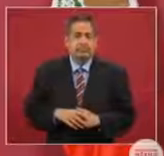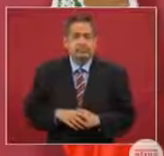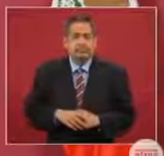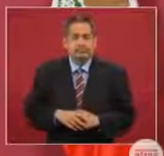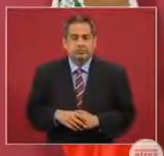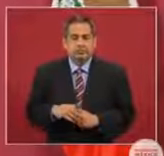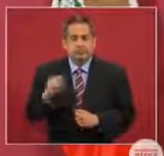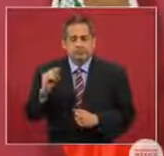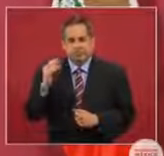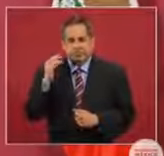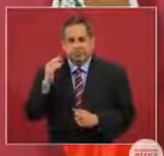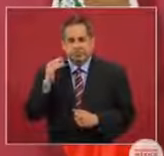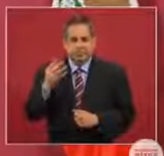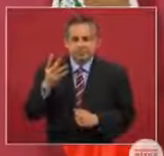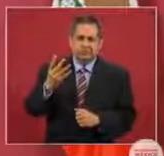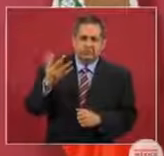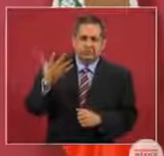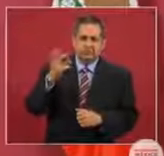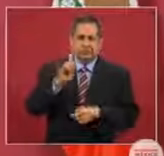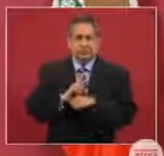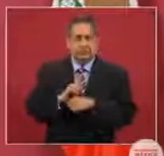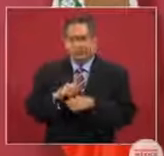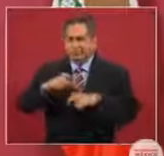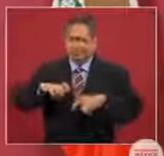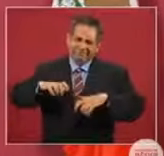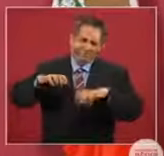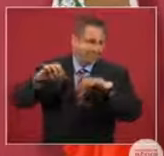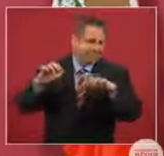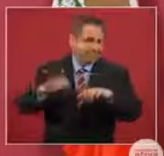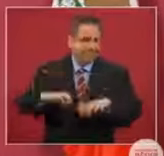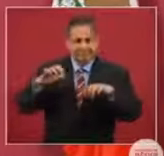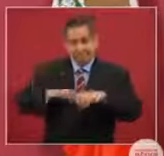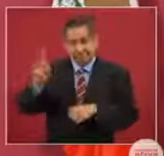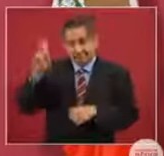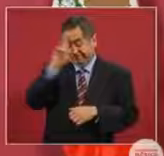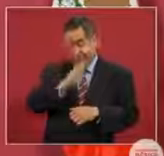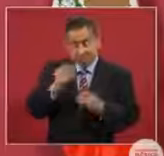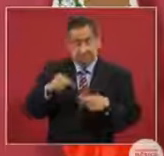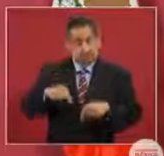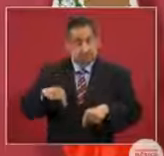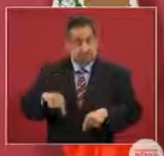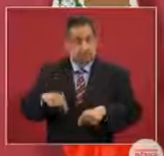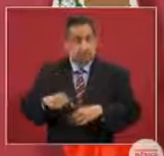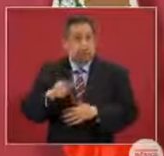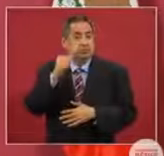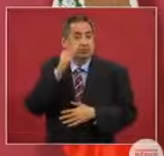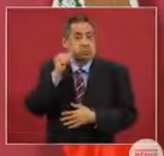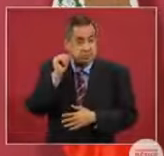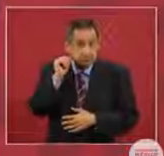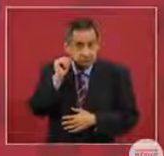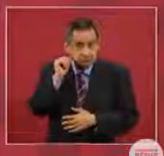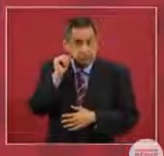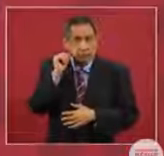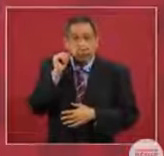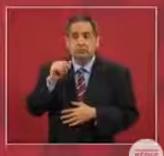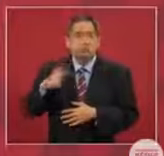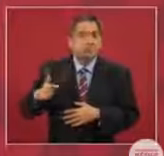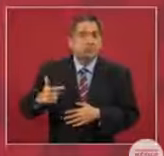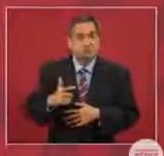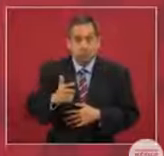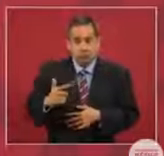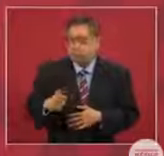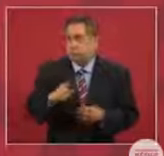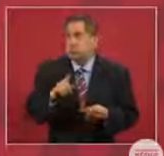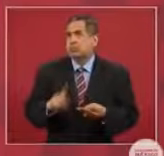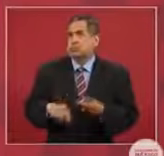Hace cuatro o cinco días las lluvias fueron muy fuertes aquí. Ayer en Guanajuato,